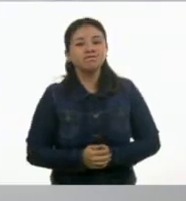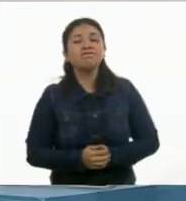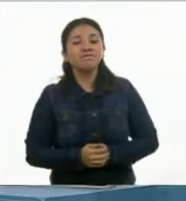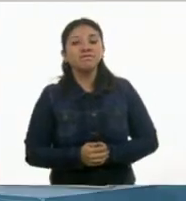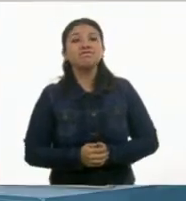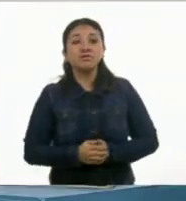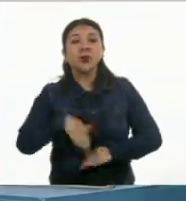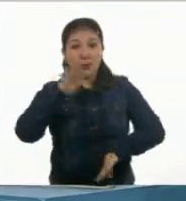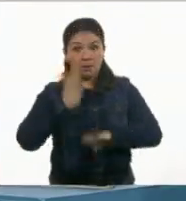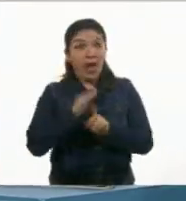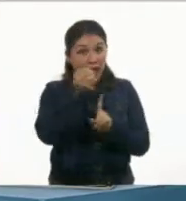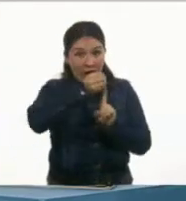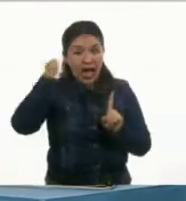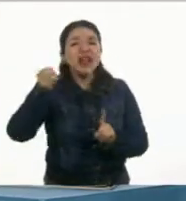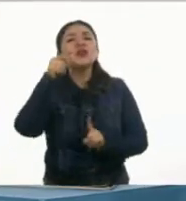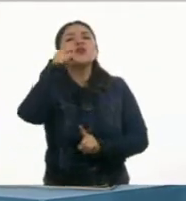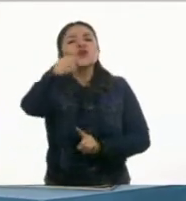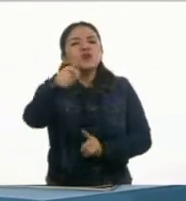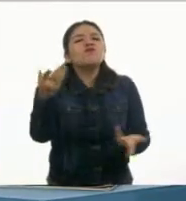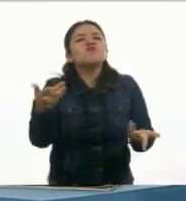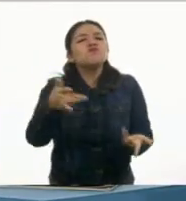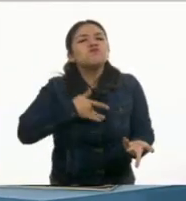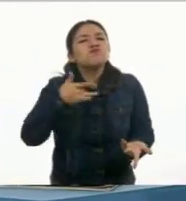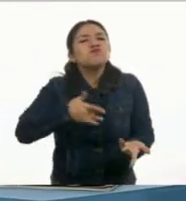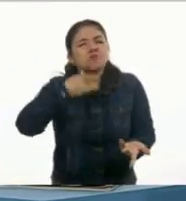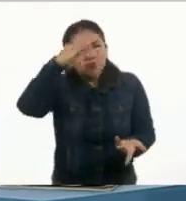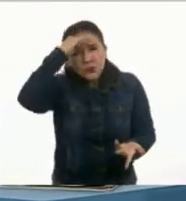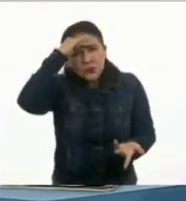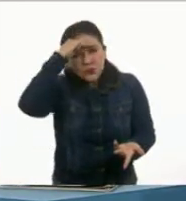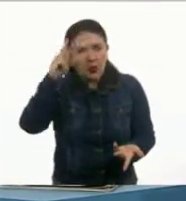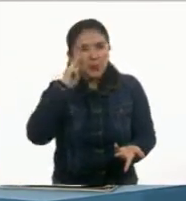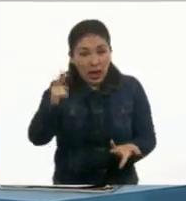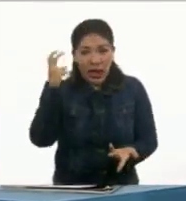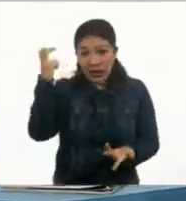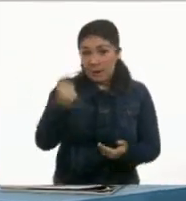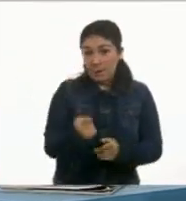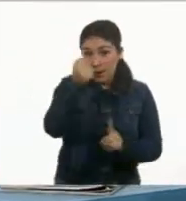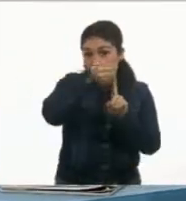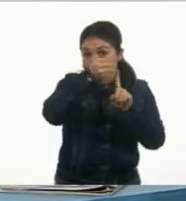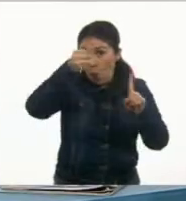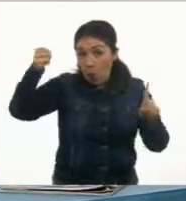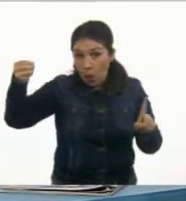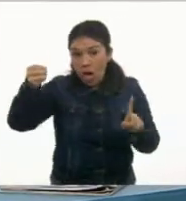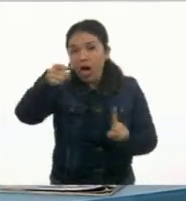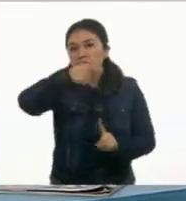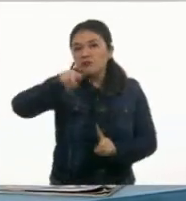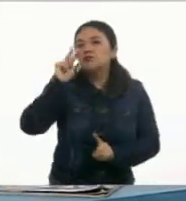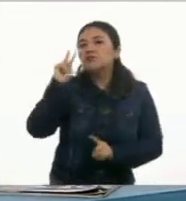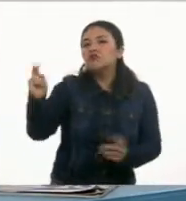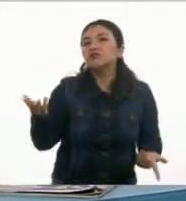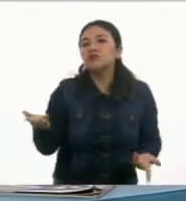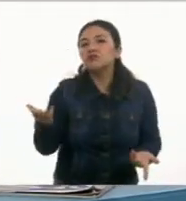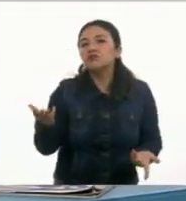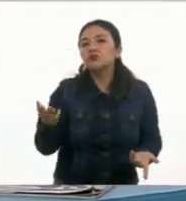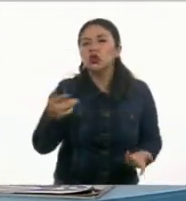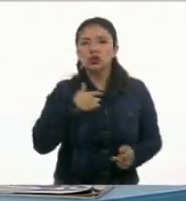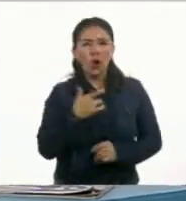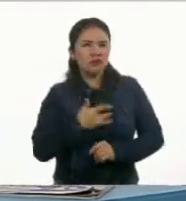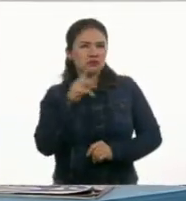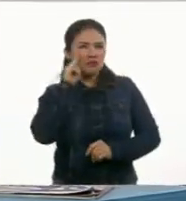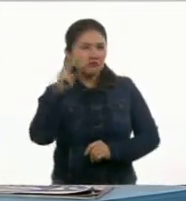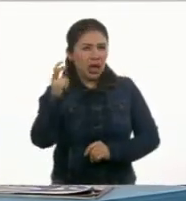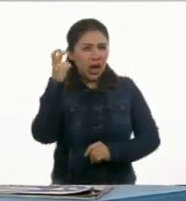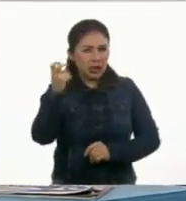avanzando, ¿eh? Vamos avanzando. ¿Y qué opinan de esta primera oración que ya tenemos? Estudiantes en casa. Por lo que observo,